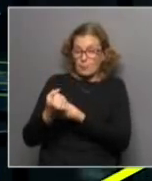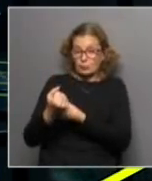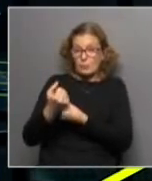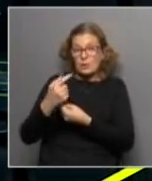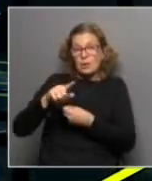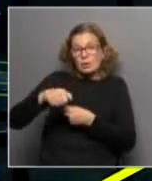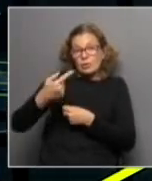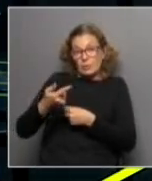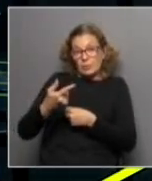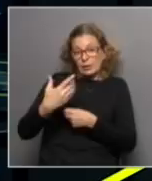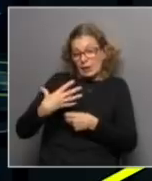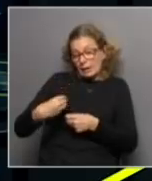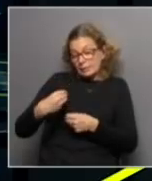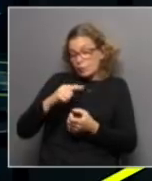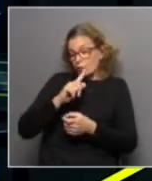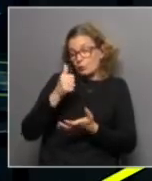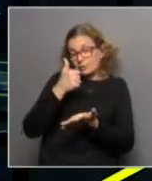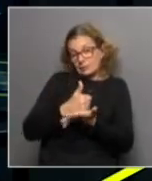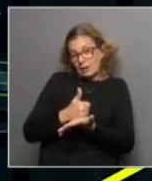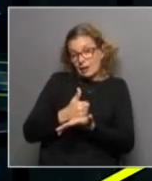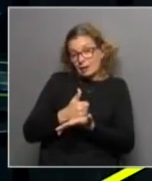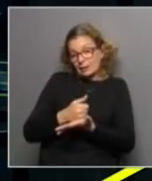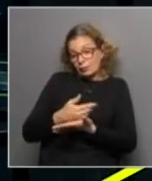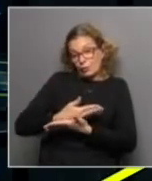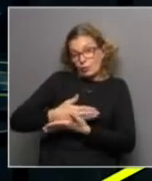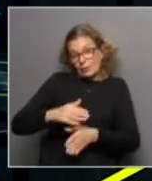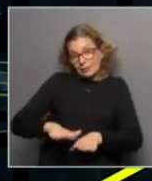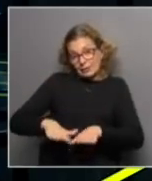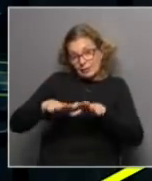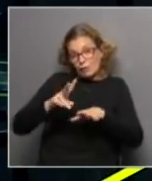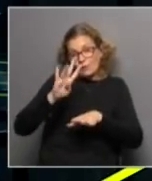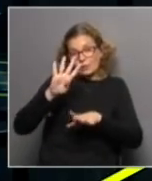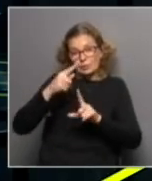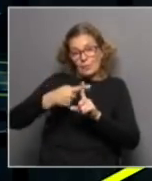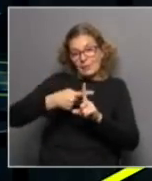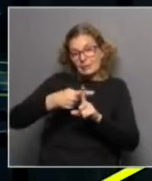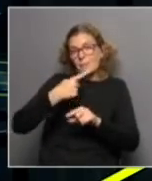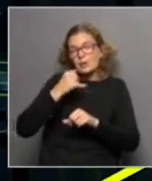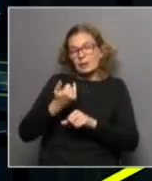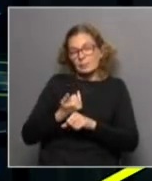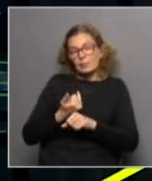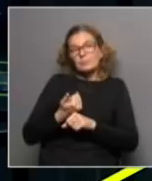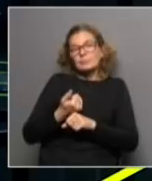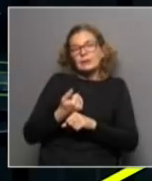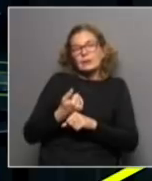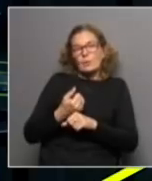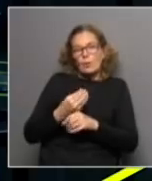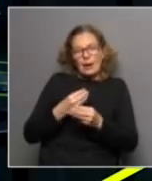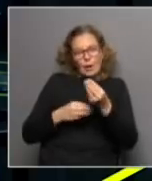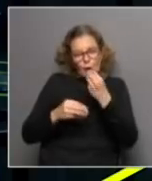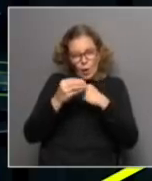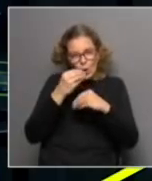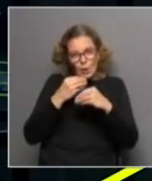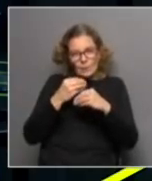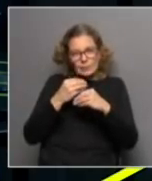de que ya la lactancia no está presente y luego de que esos niños tienen más de 24 meses la nutrición sigue